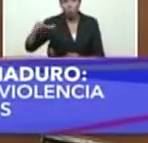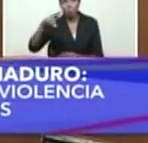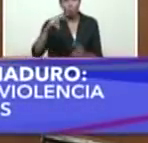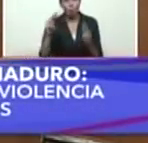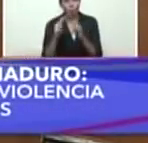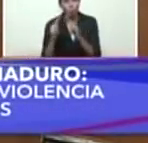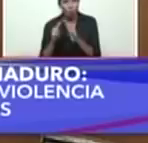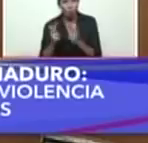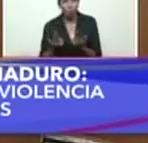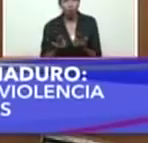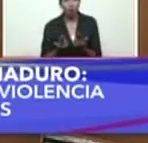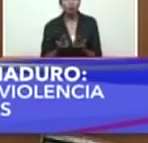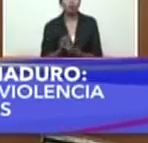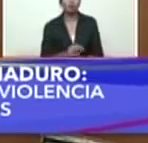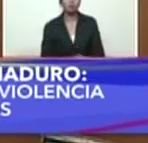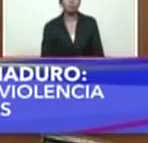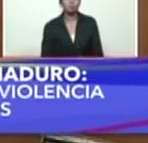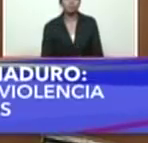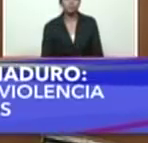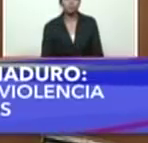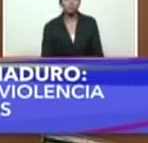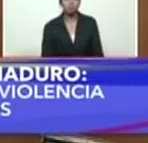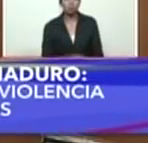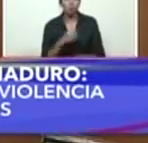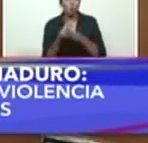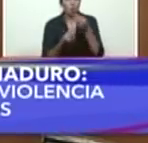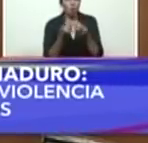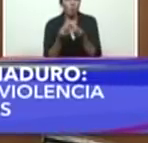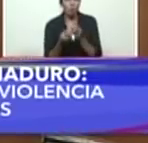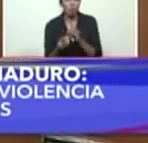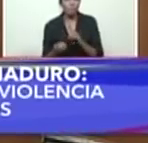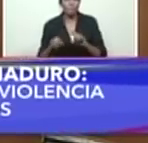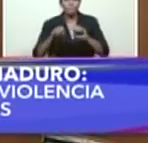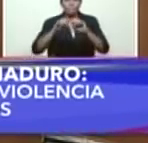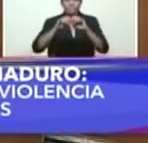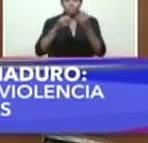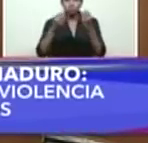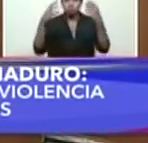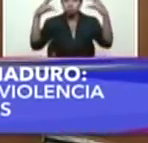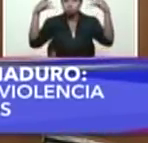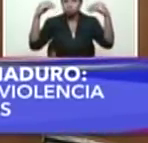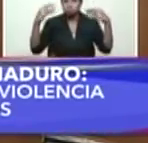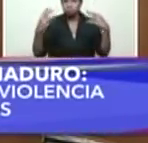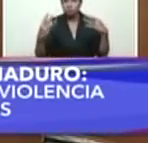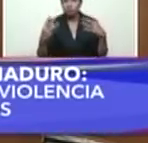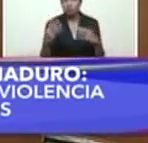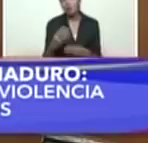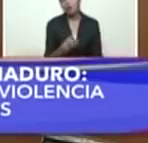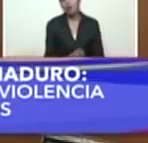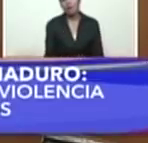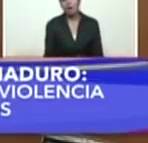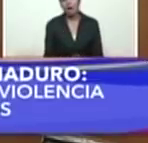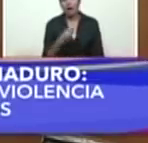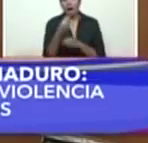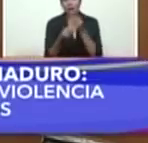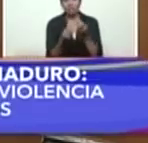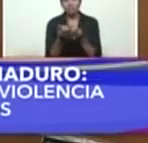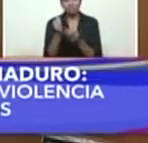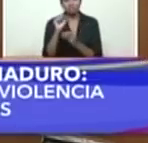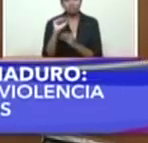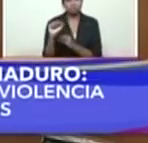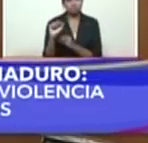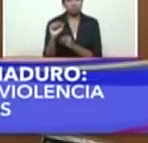ministra, bueno, cómo el ataque eléctrico tiene como efecto negativo, nocivo,